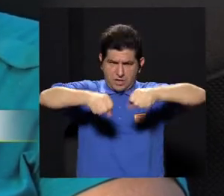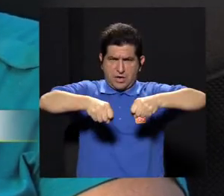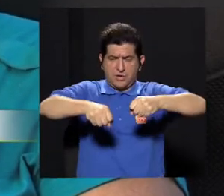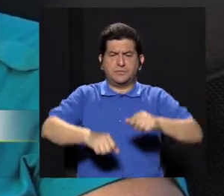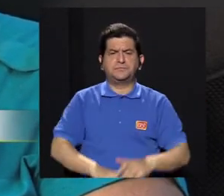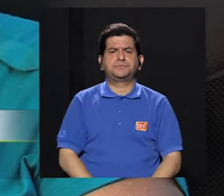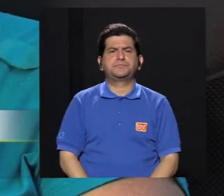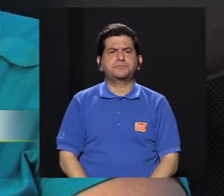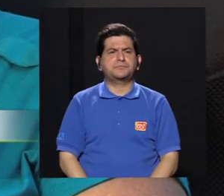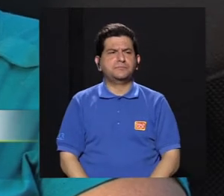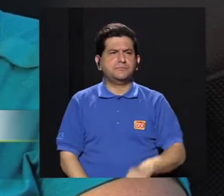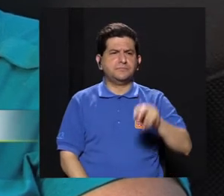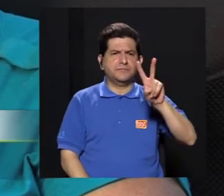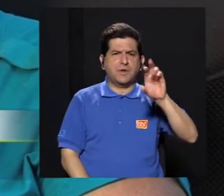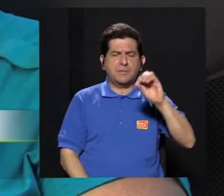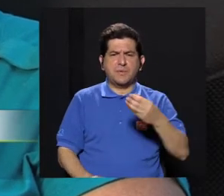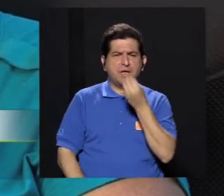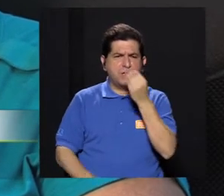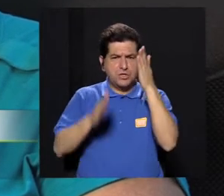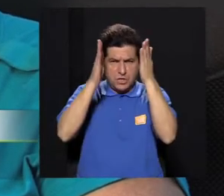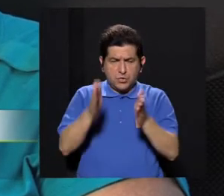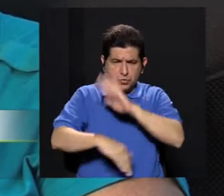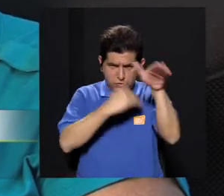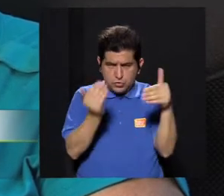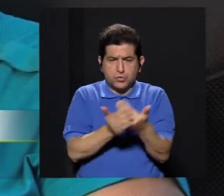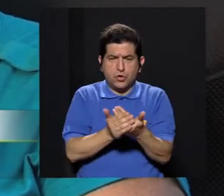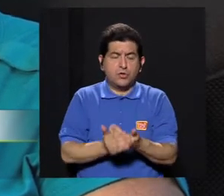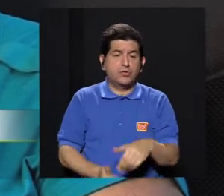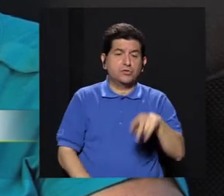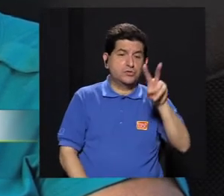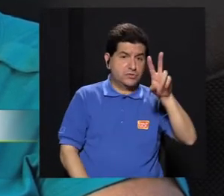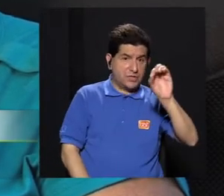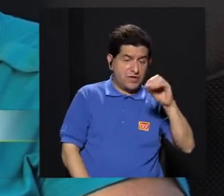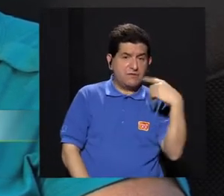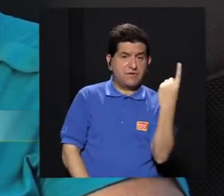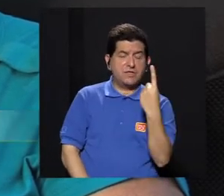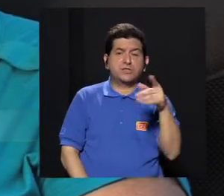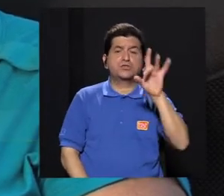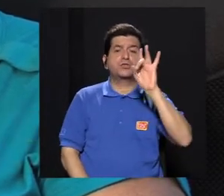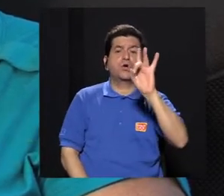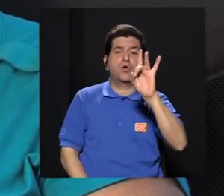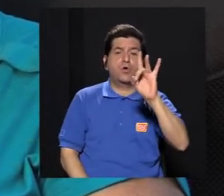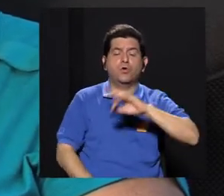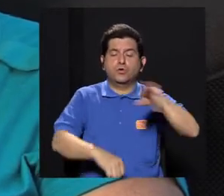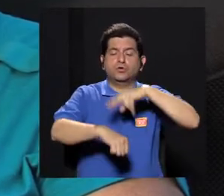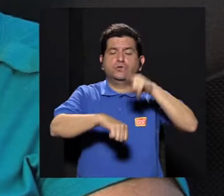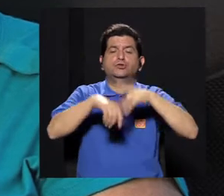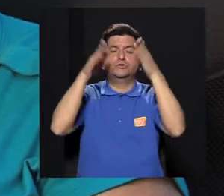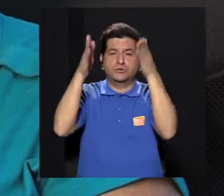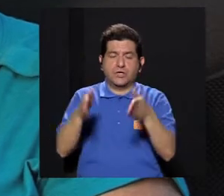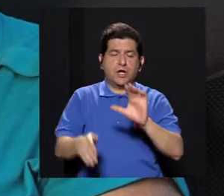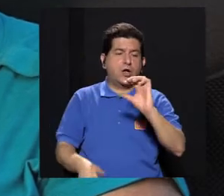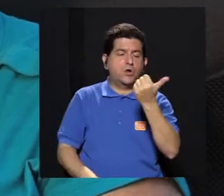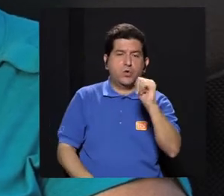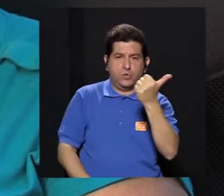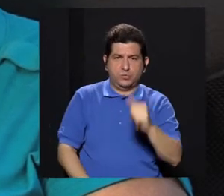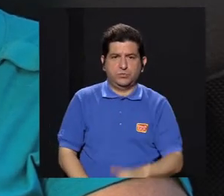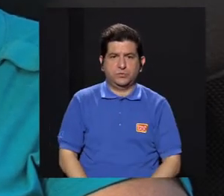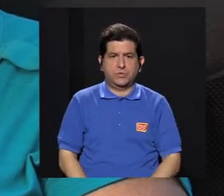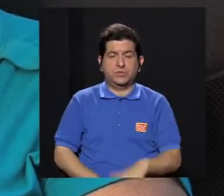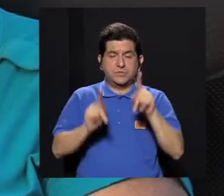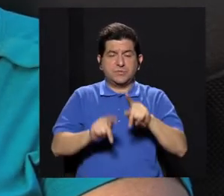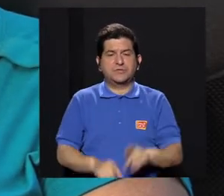graduada, habíamos 20 nutricionistas en total y de esos 20, solo como 8 éramos nacionales.